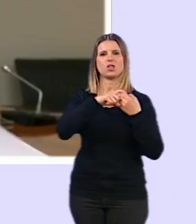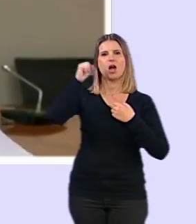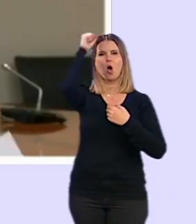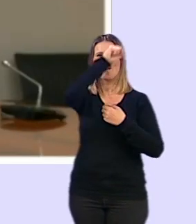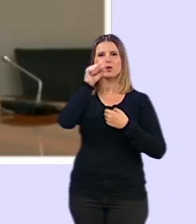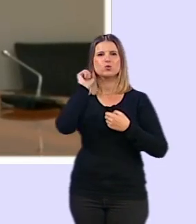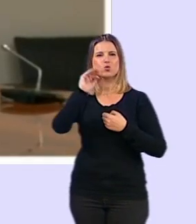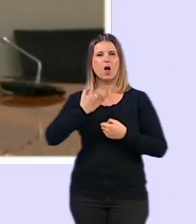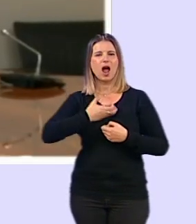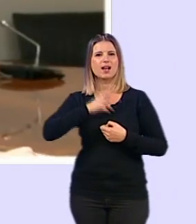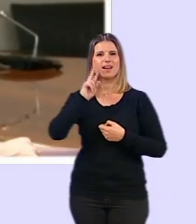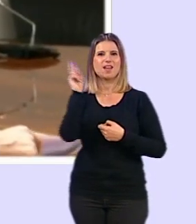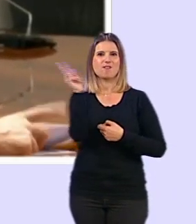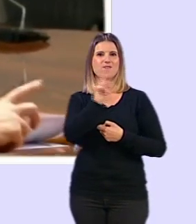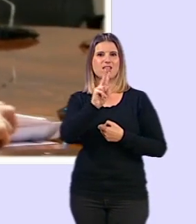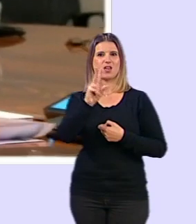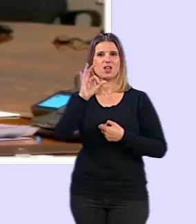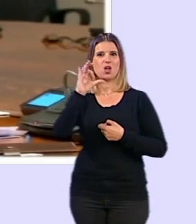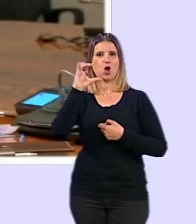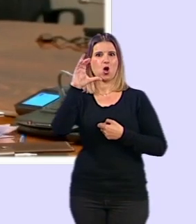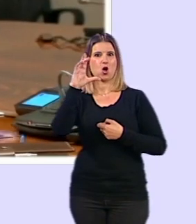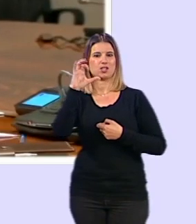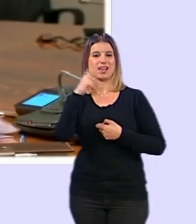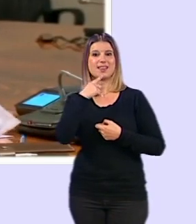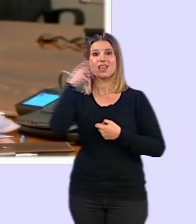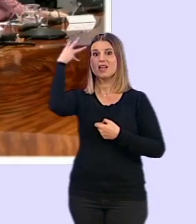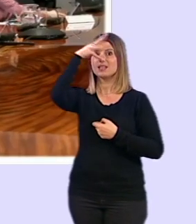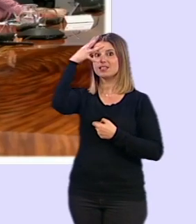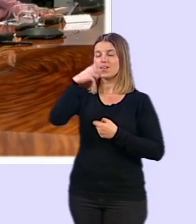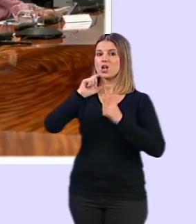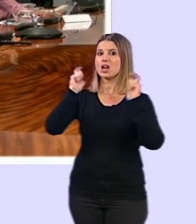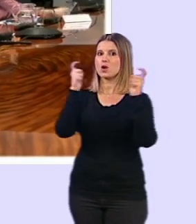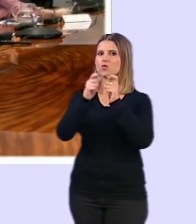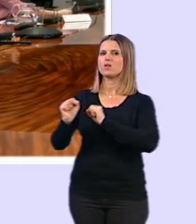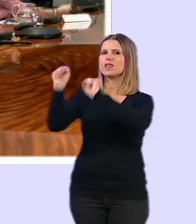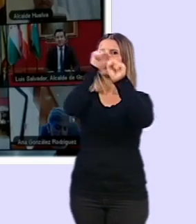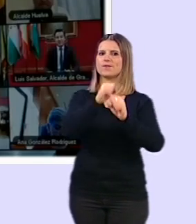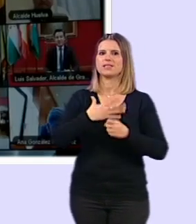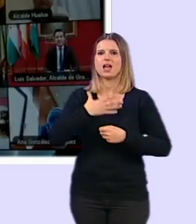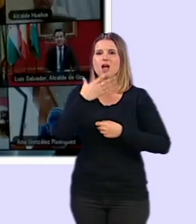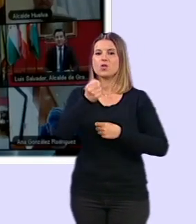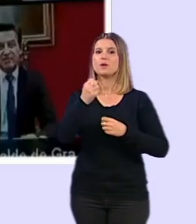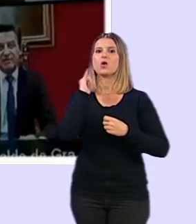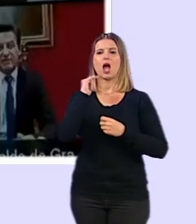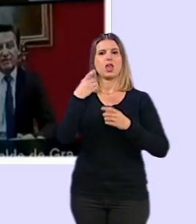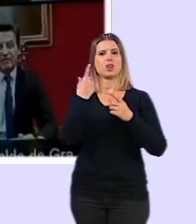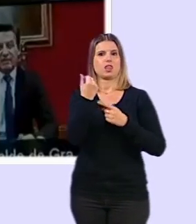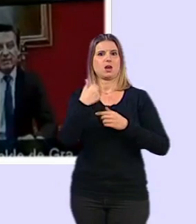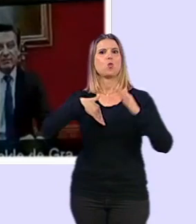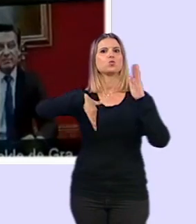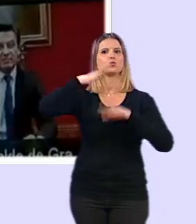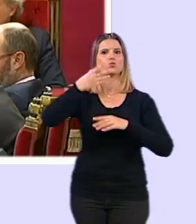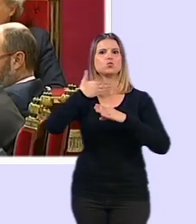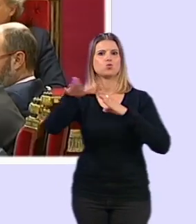Valladolid, el socialista Óscar Puente, que según ha afirmado Salvador, en la reunión defendió que los ayuntamientos con superávit puedan gastarlo y salir